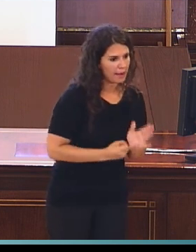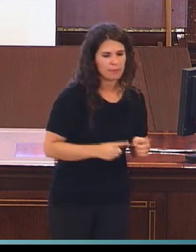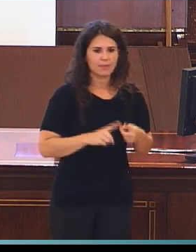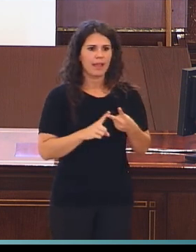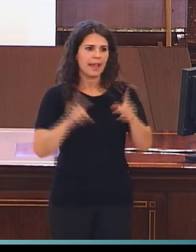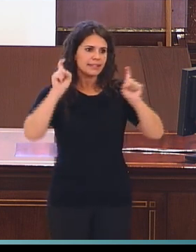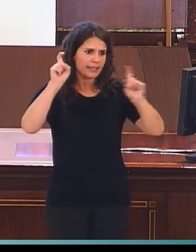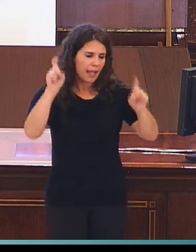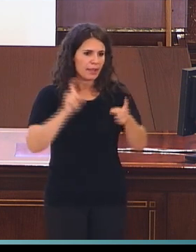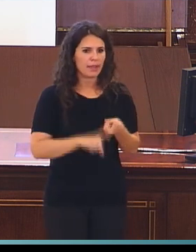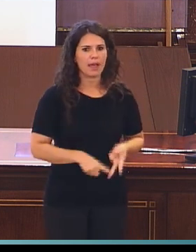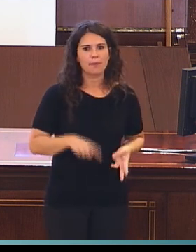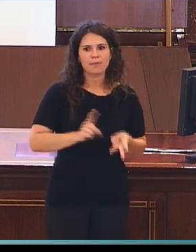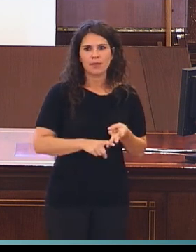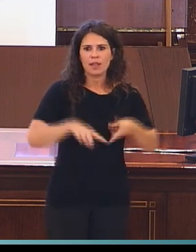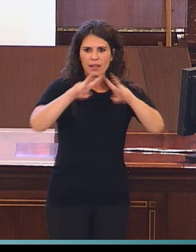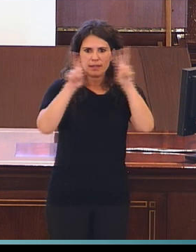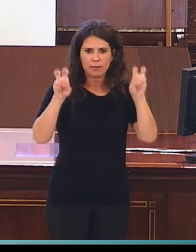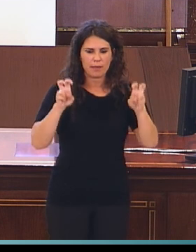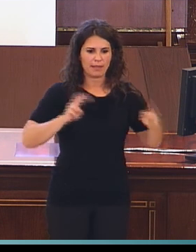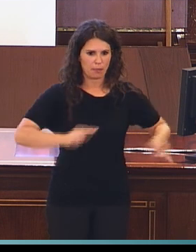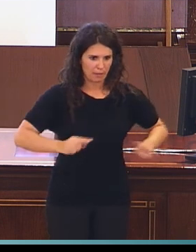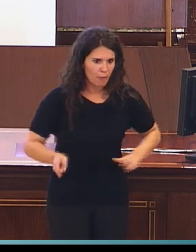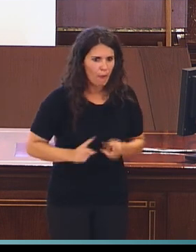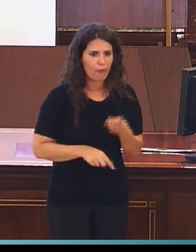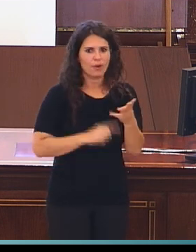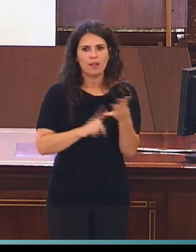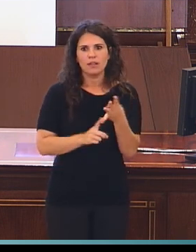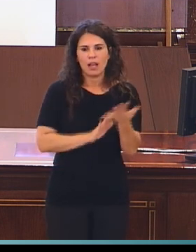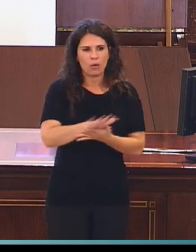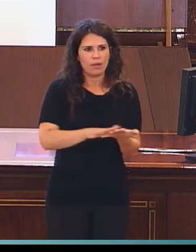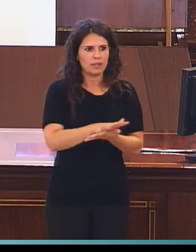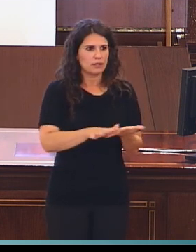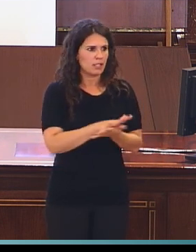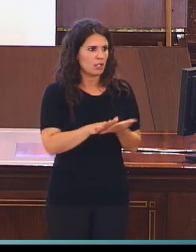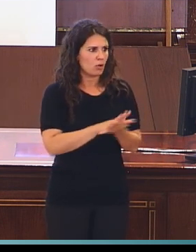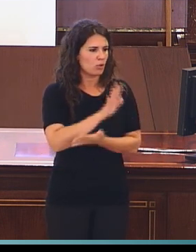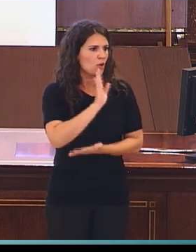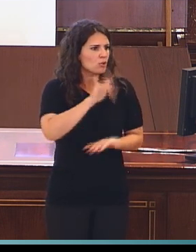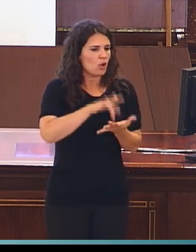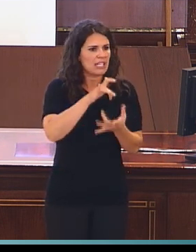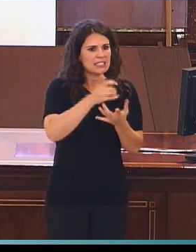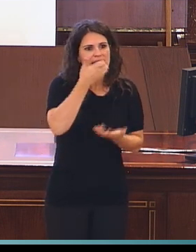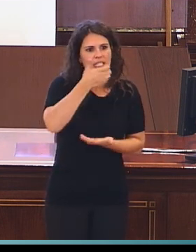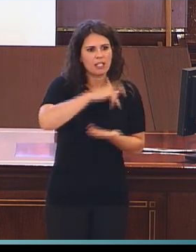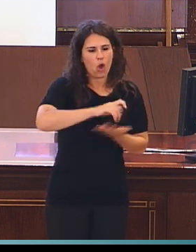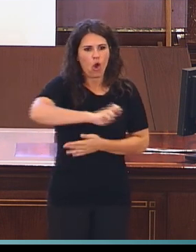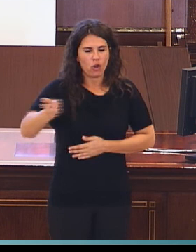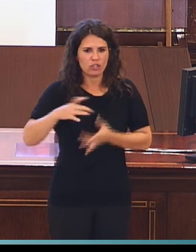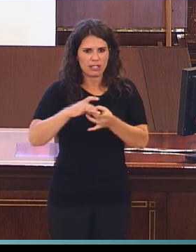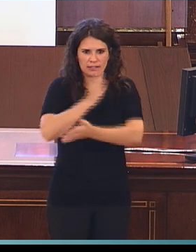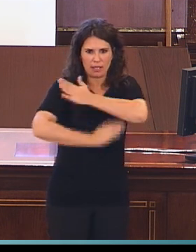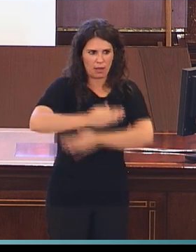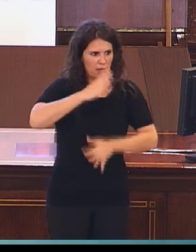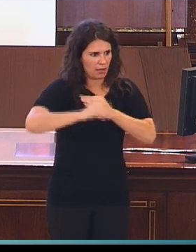adaptación de instrumentos, el campo de no interpretación, la lengua de signo en presencia de personas que tienen algún trastorno, la